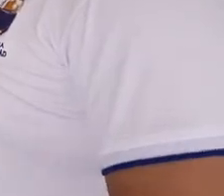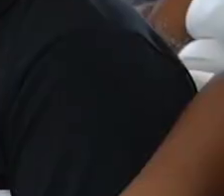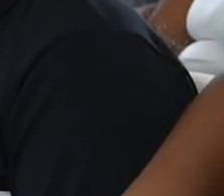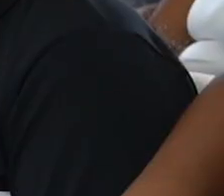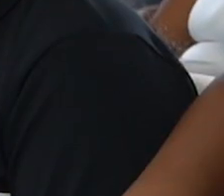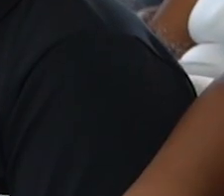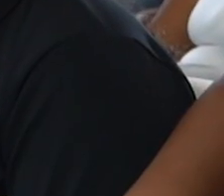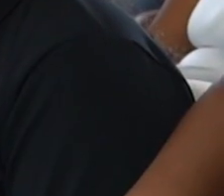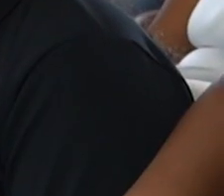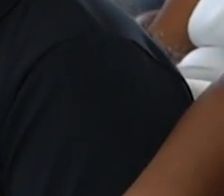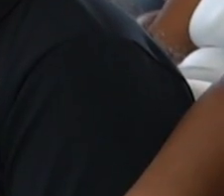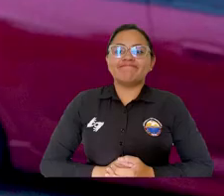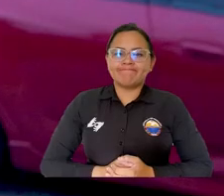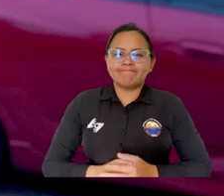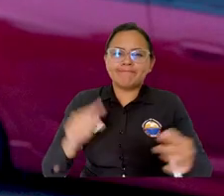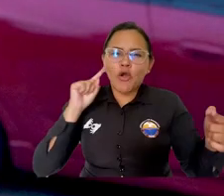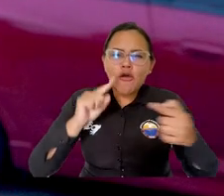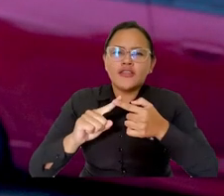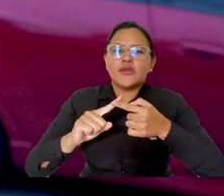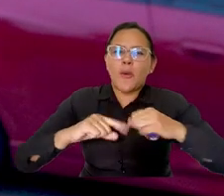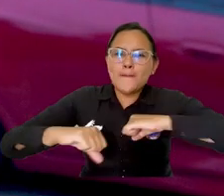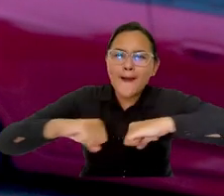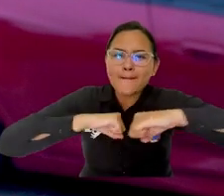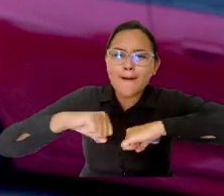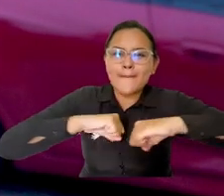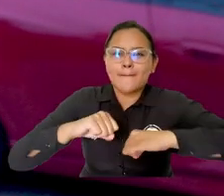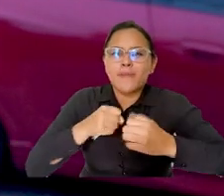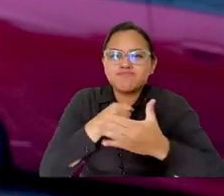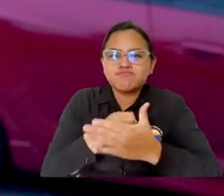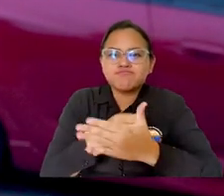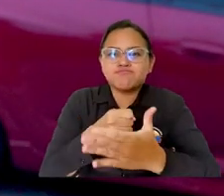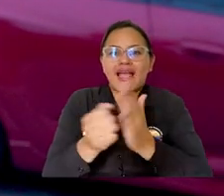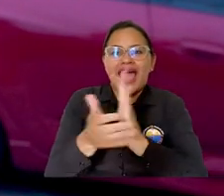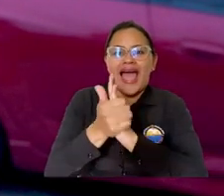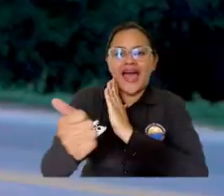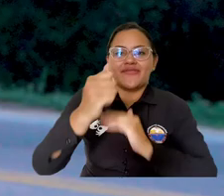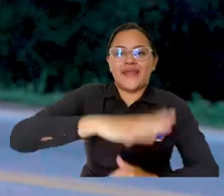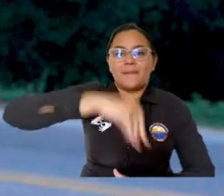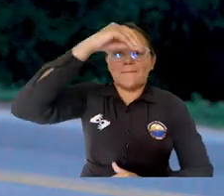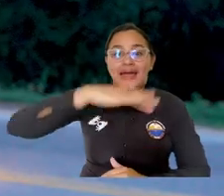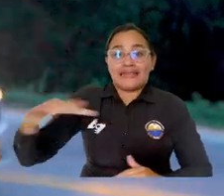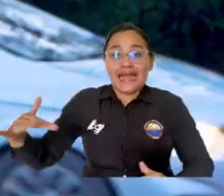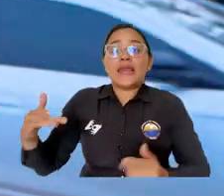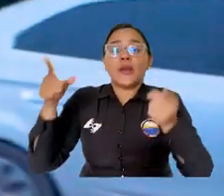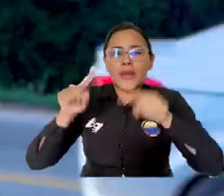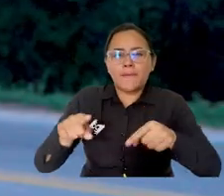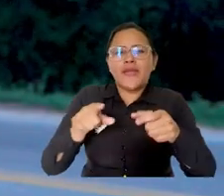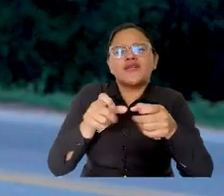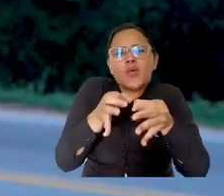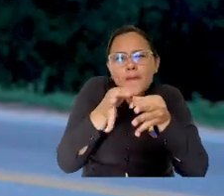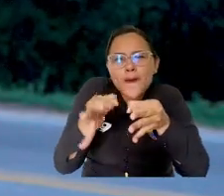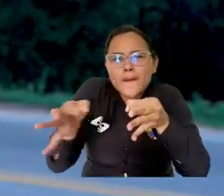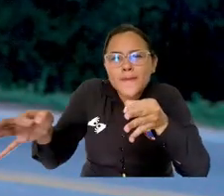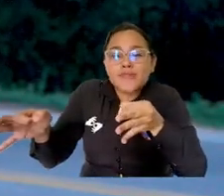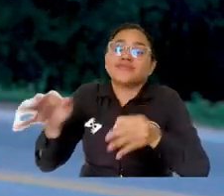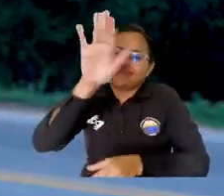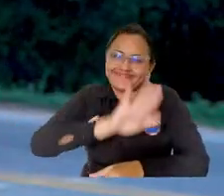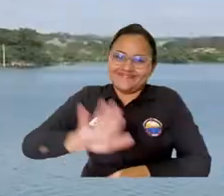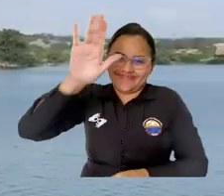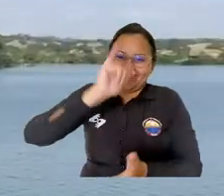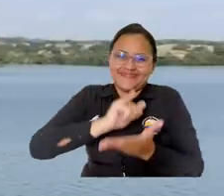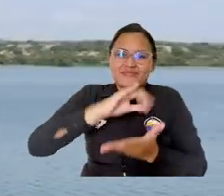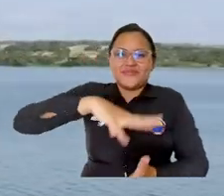Música Para fomentar el programa de Talento Magdalena. De las diferentes subregiones de nuestro